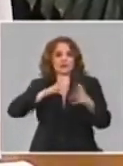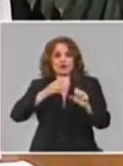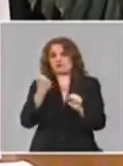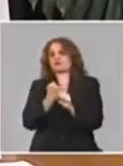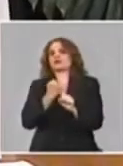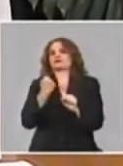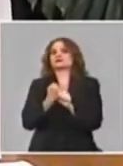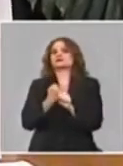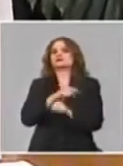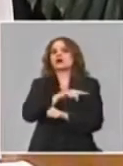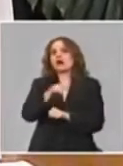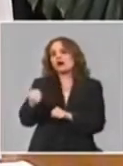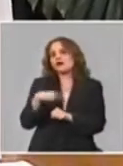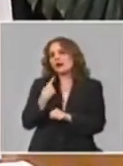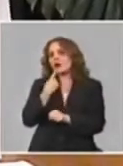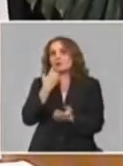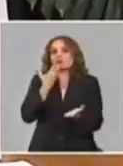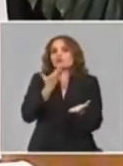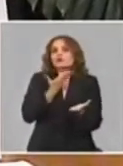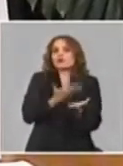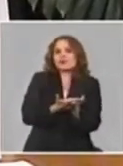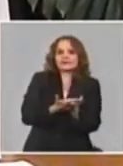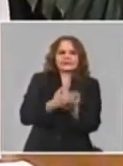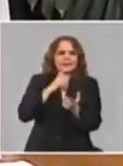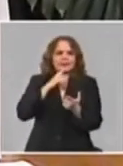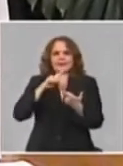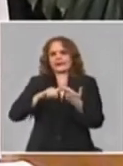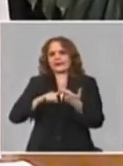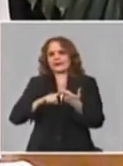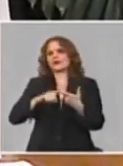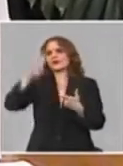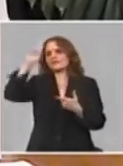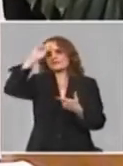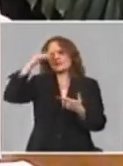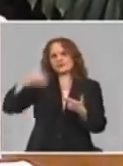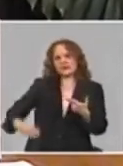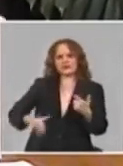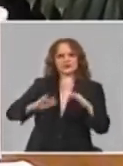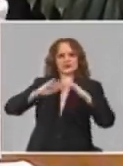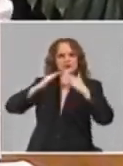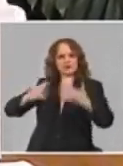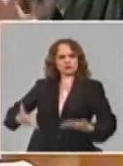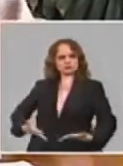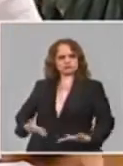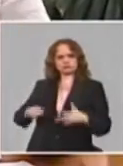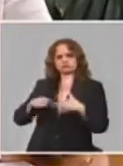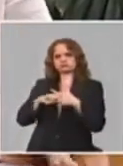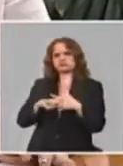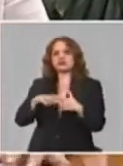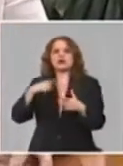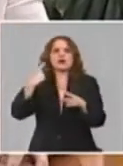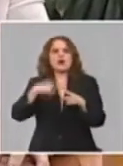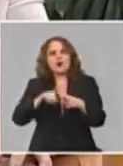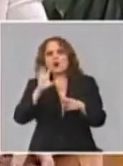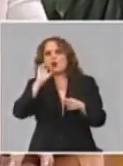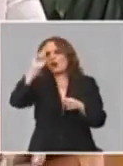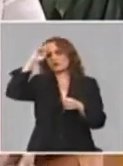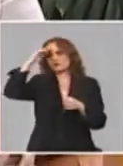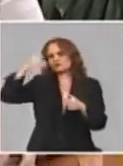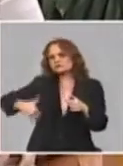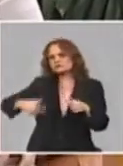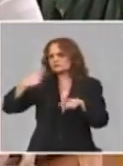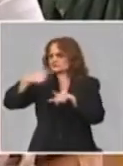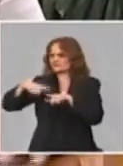clínicos en el coste detrás e intensivistas ha estado trabajado con pinza nosotros podemos